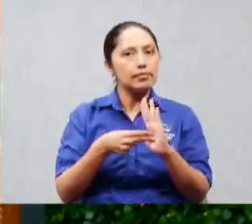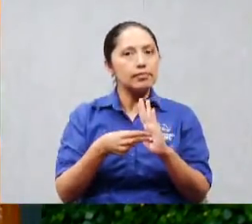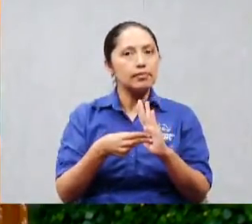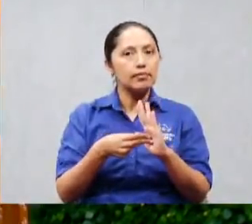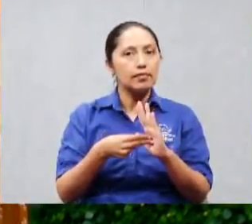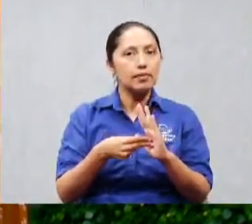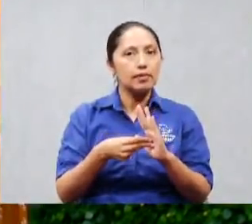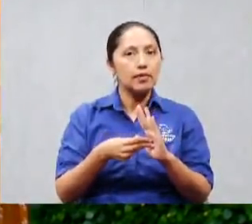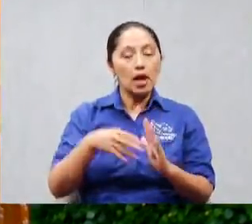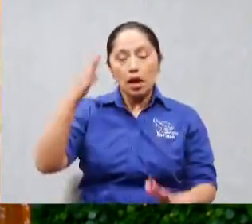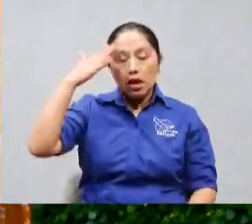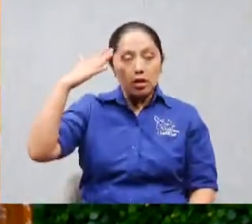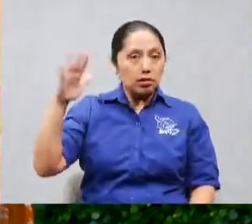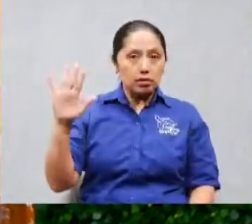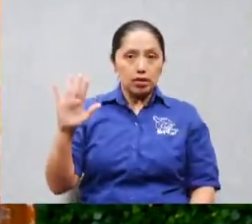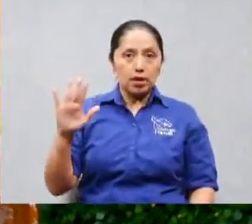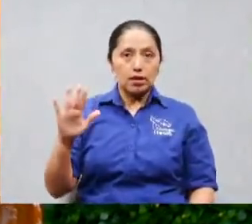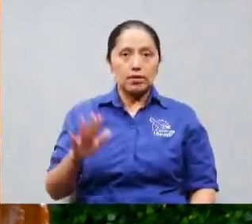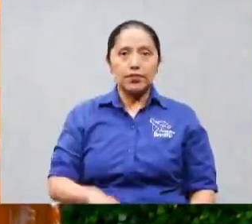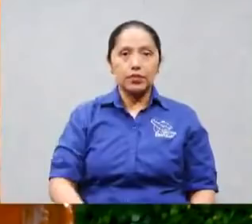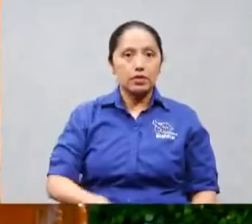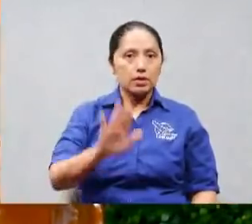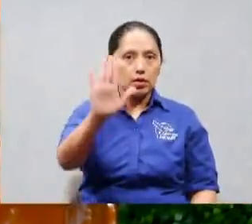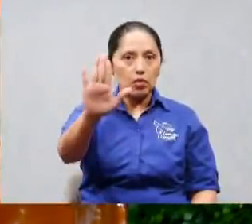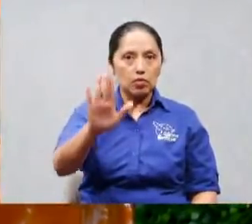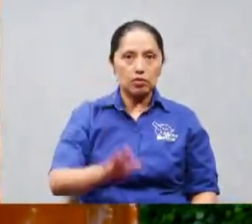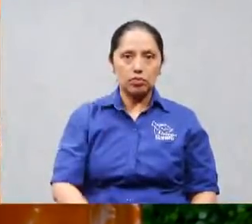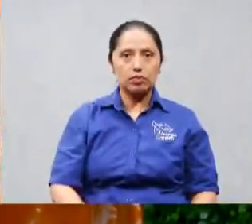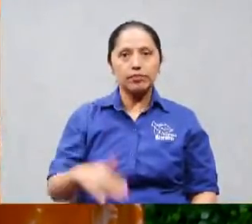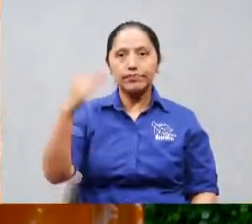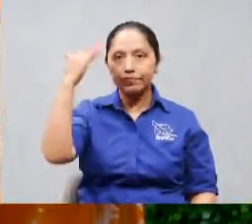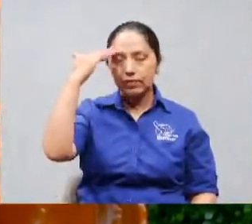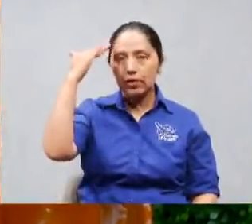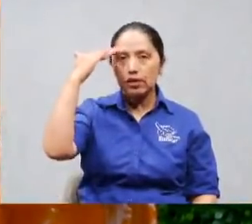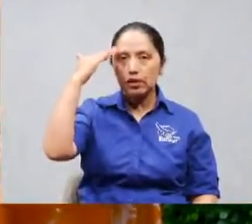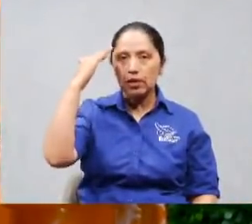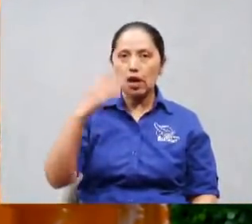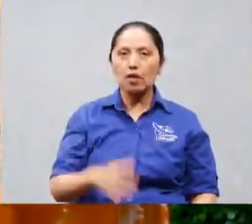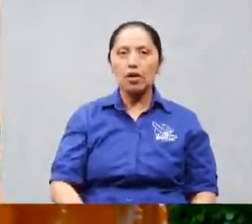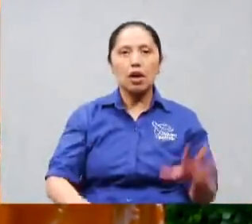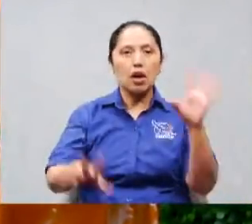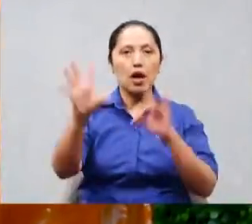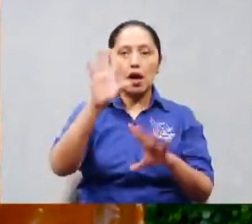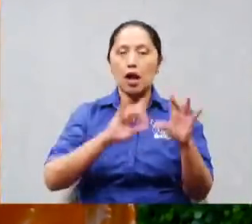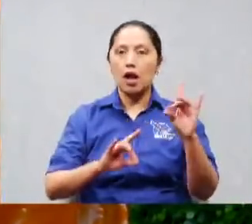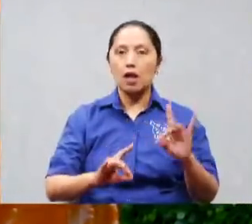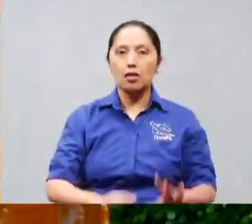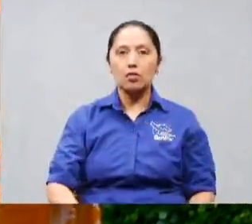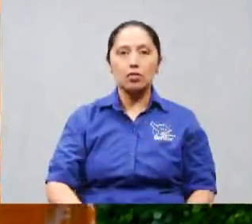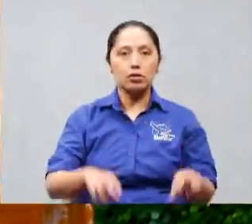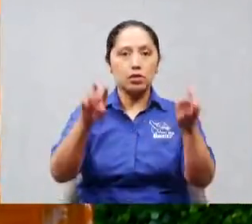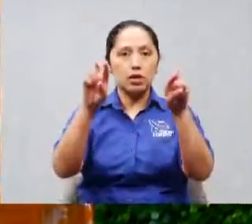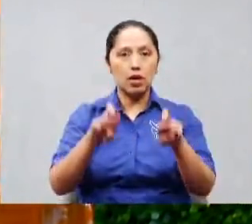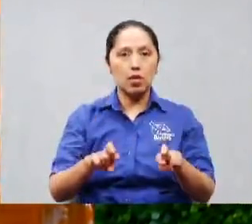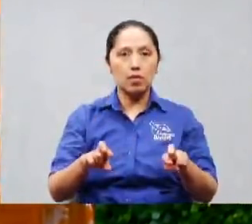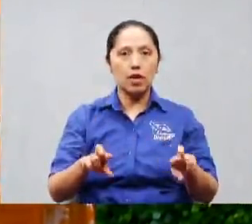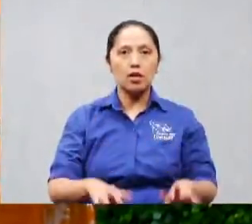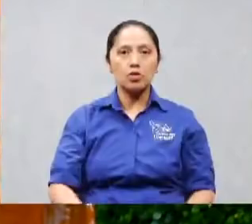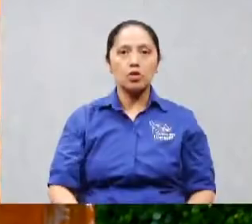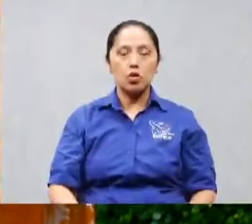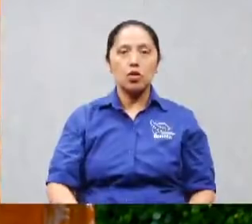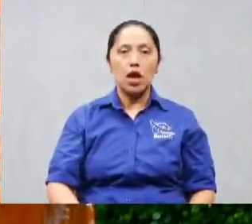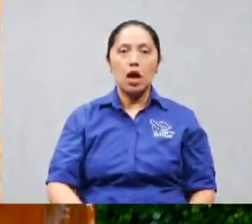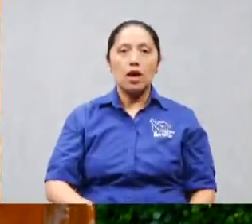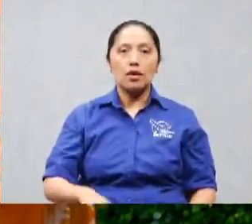No sé si usted a veces oye gente famosa que la están entrevistando y ella dice, yo no me arrepiento